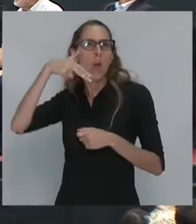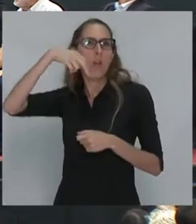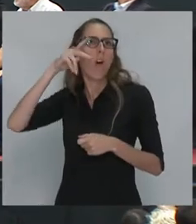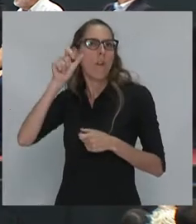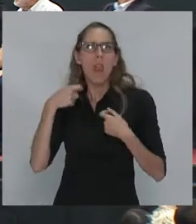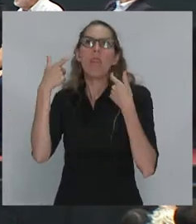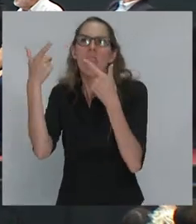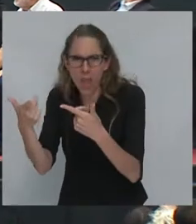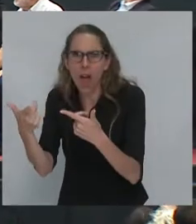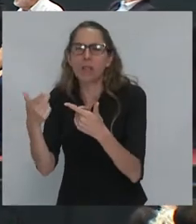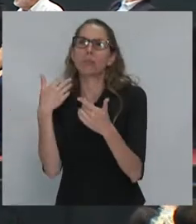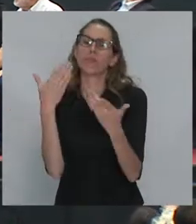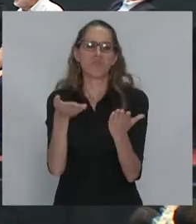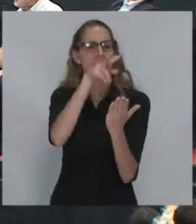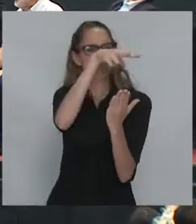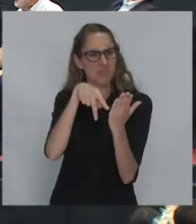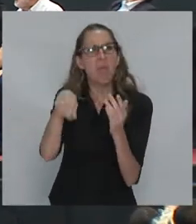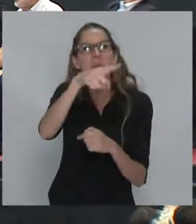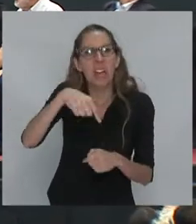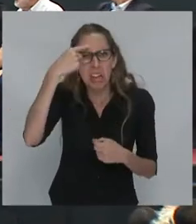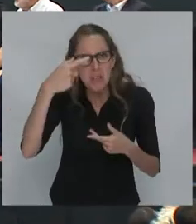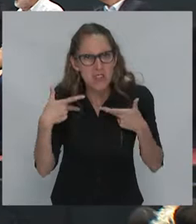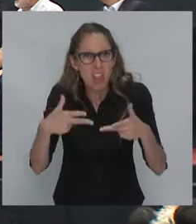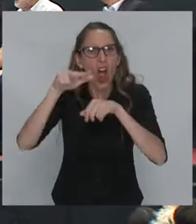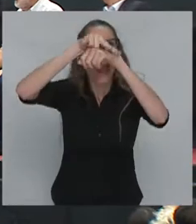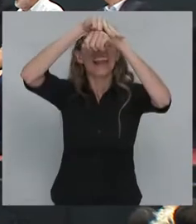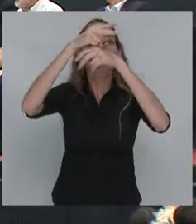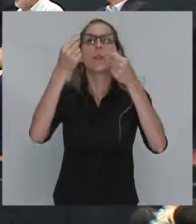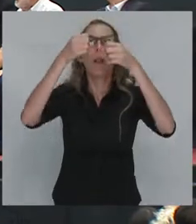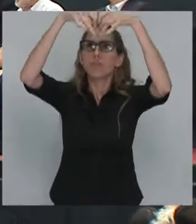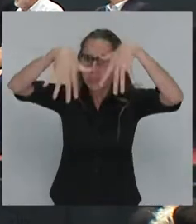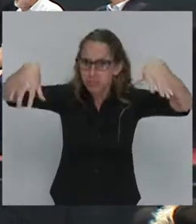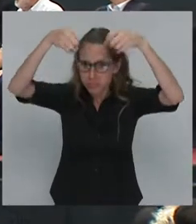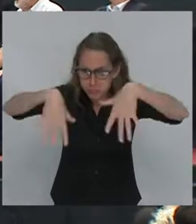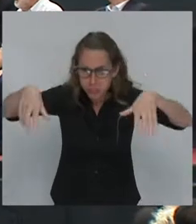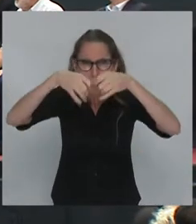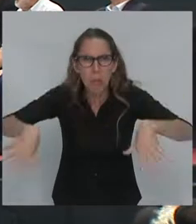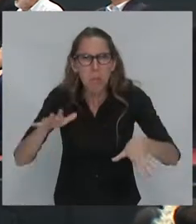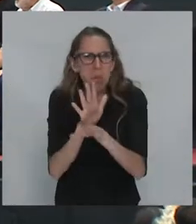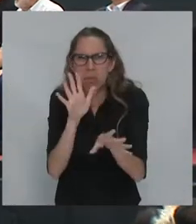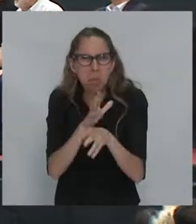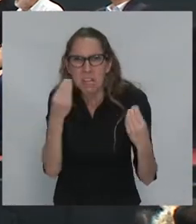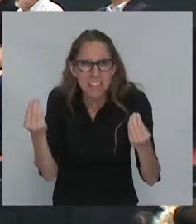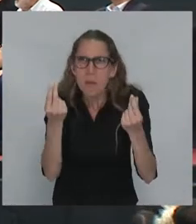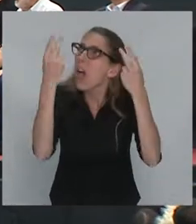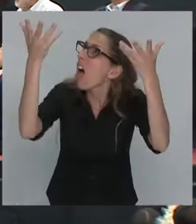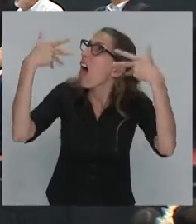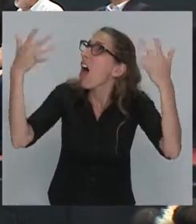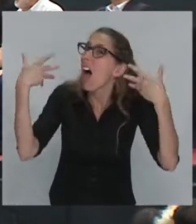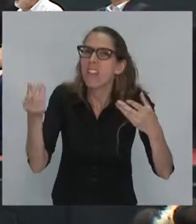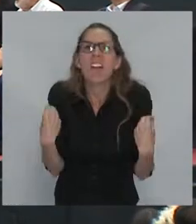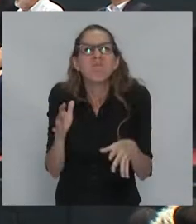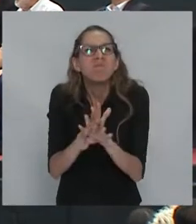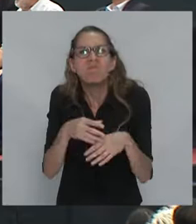piensan ustedes de que el dinero cae desde el helicóptero? Eso lo que quiere decir es que hay que abrir